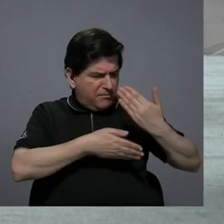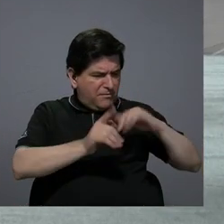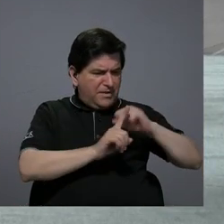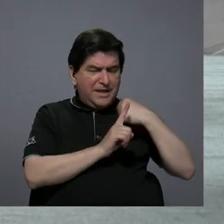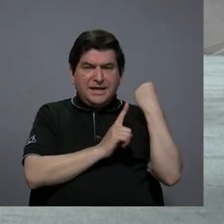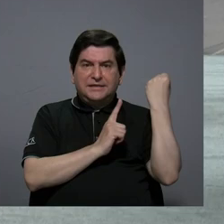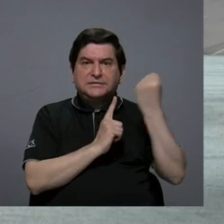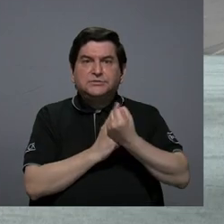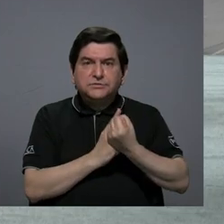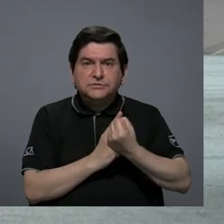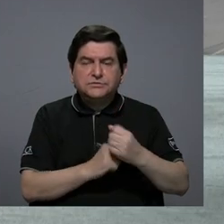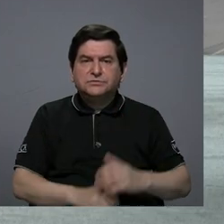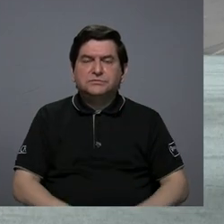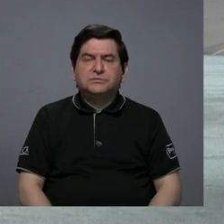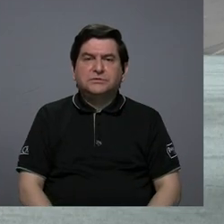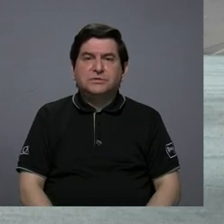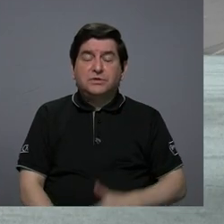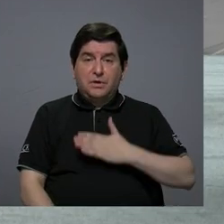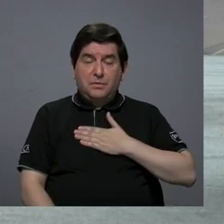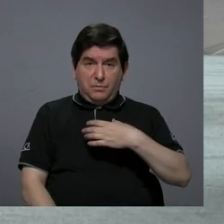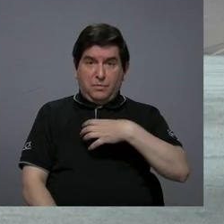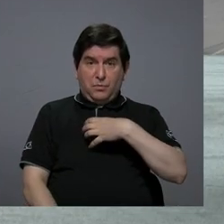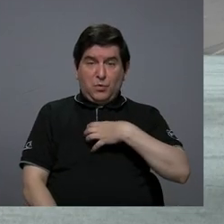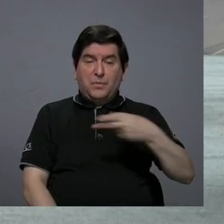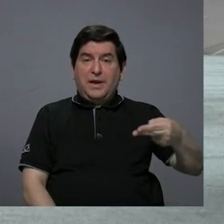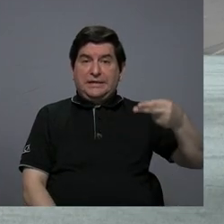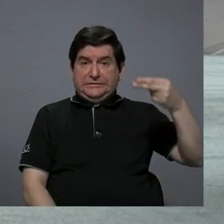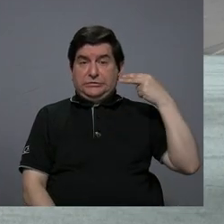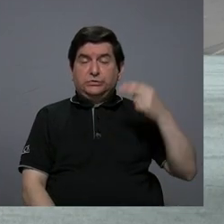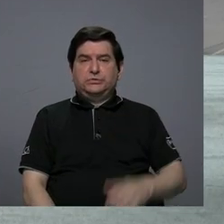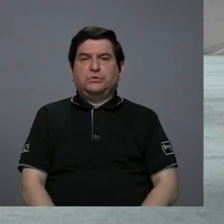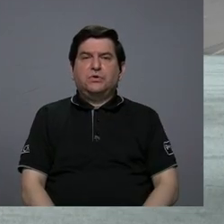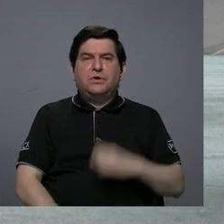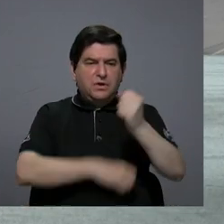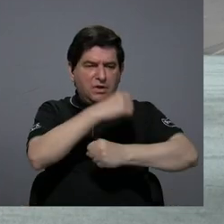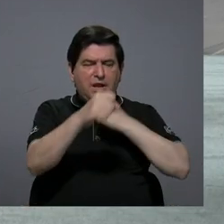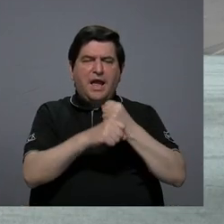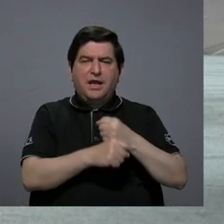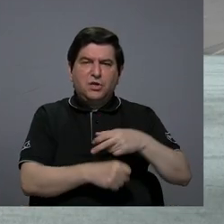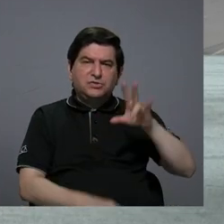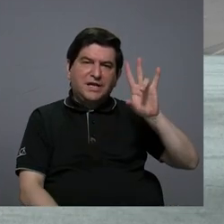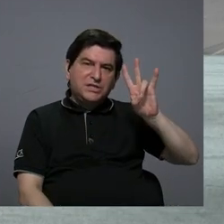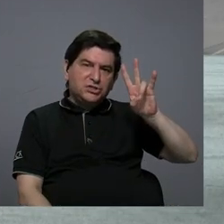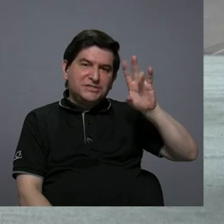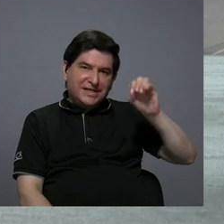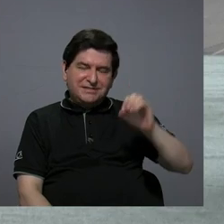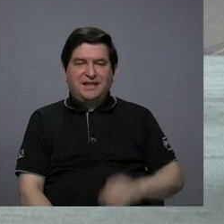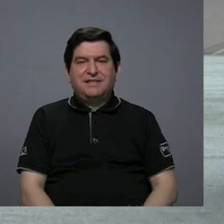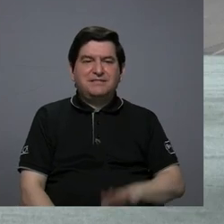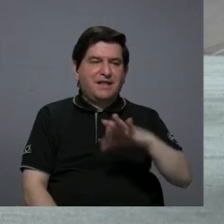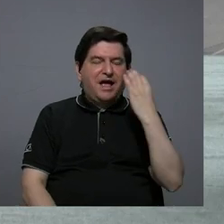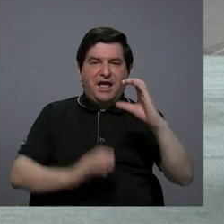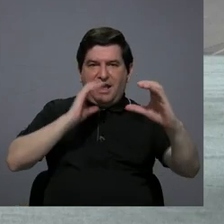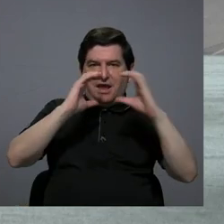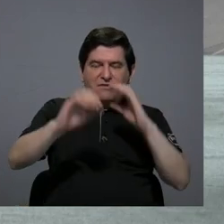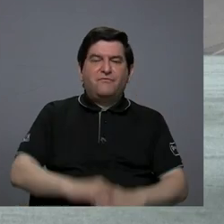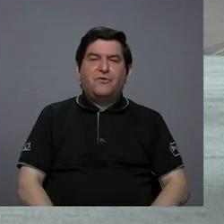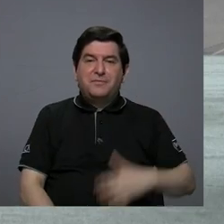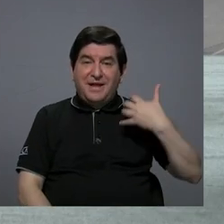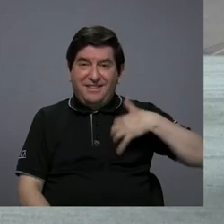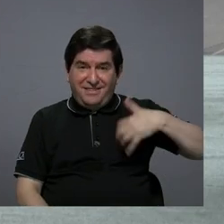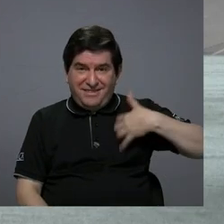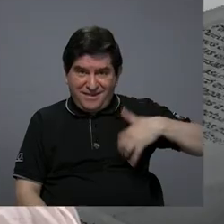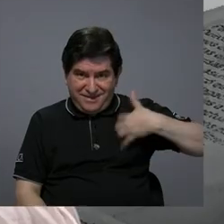situaciones de mi propia historia cuando en los años 70 en los medios de comunicación en